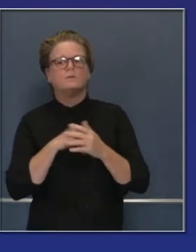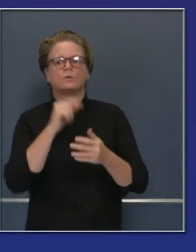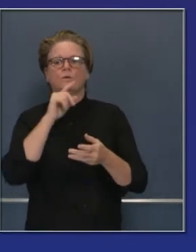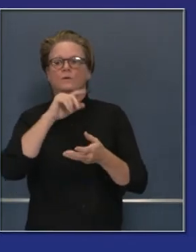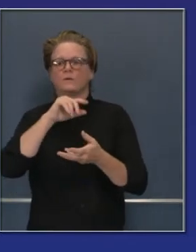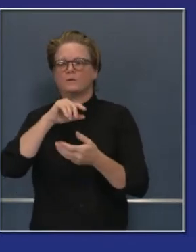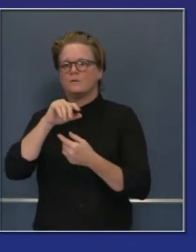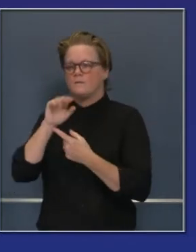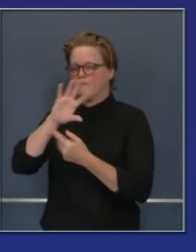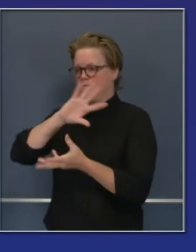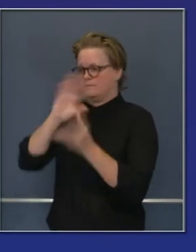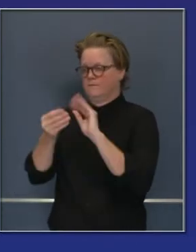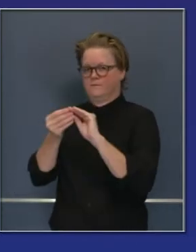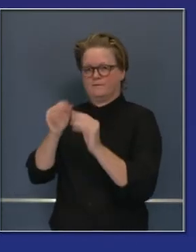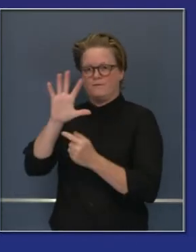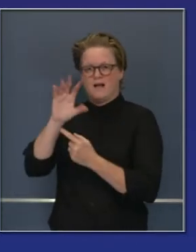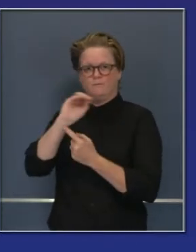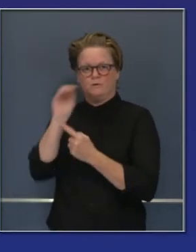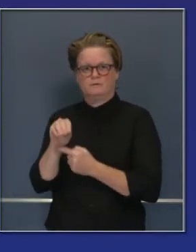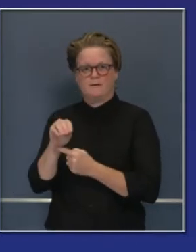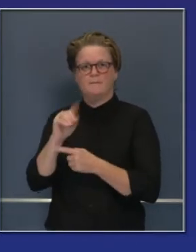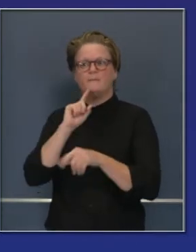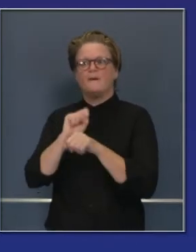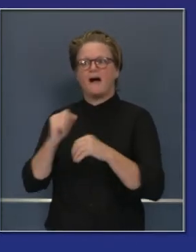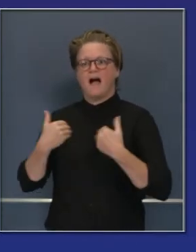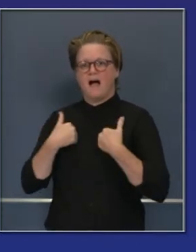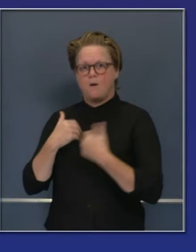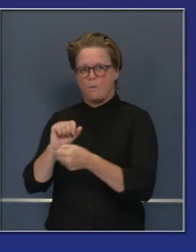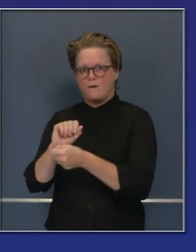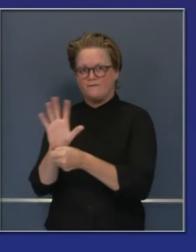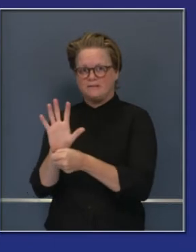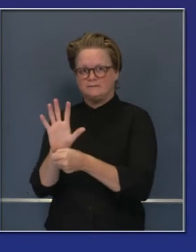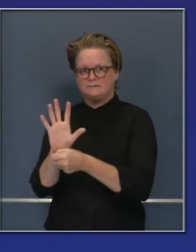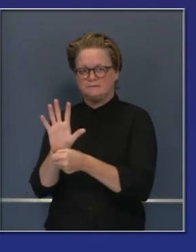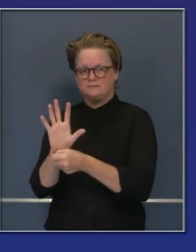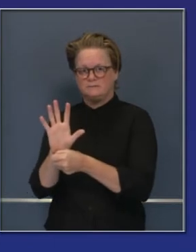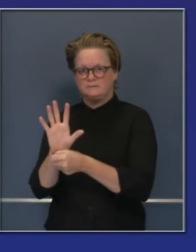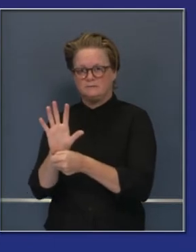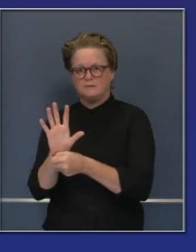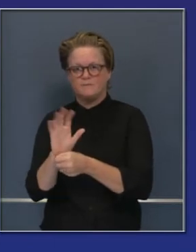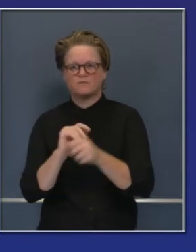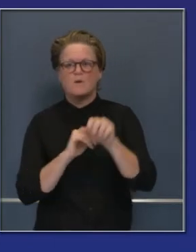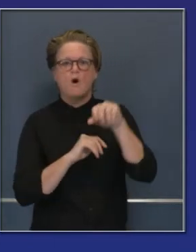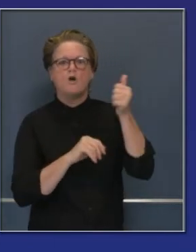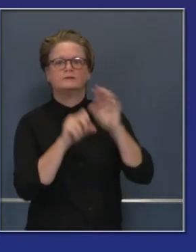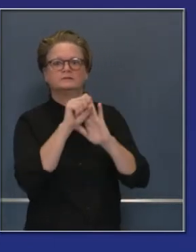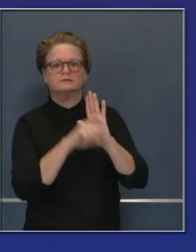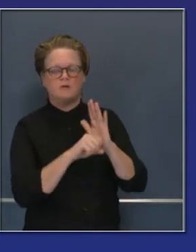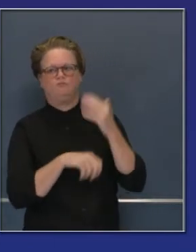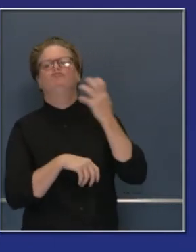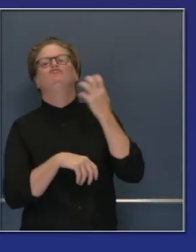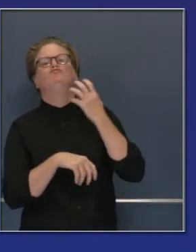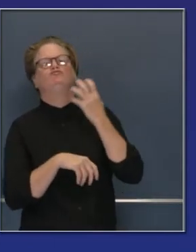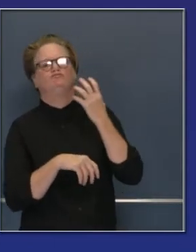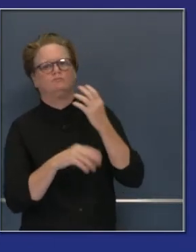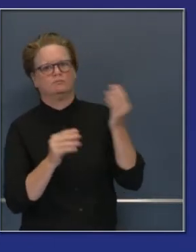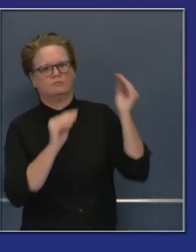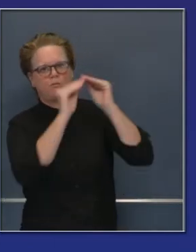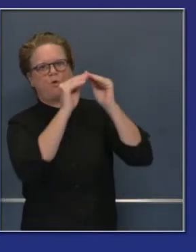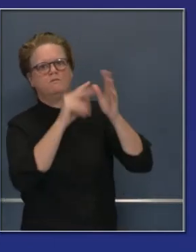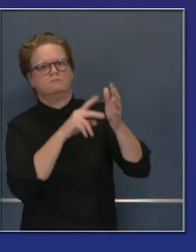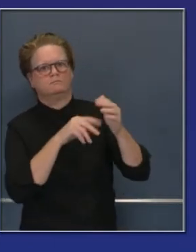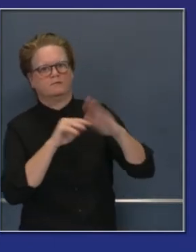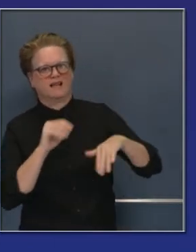el número de camas del hospital ocupadas por pacientes de COVID. No 59, no